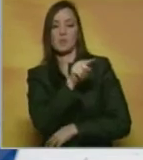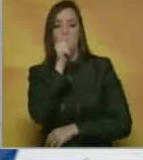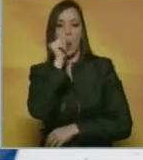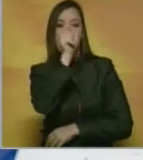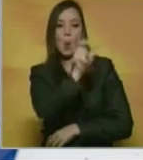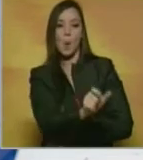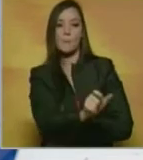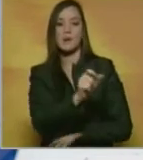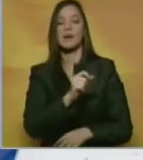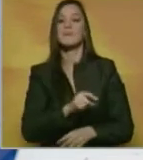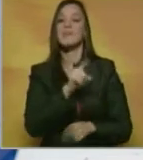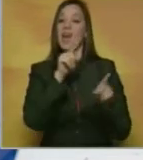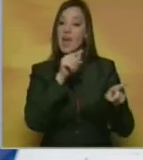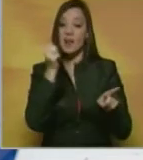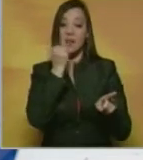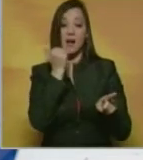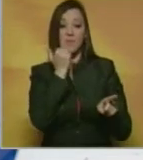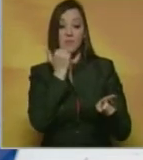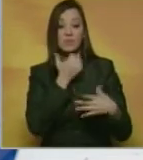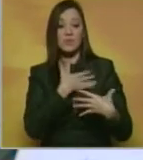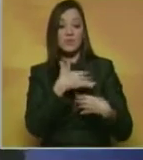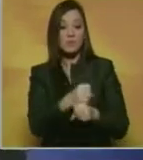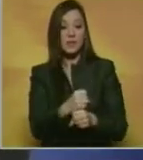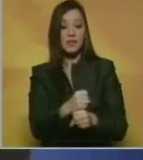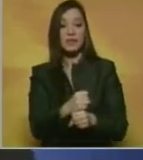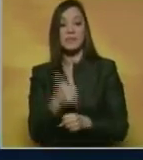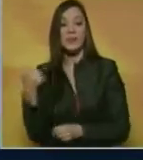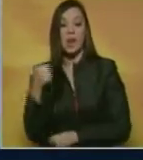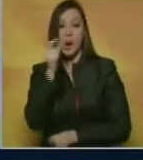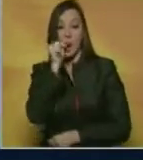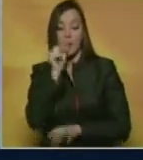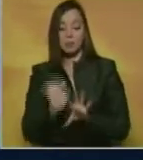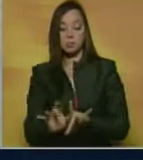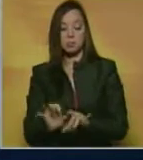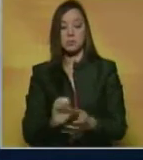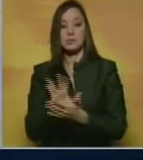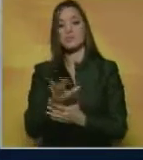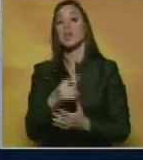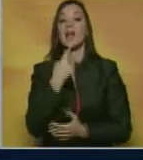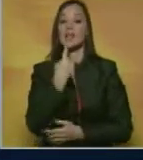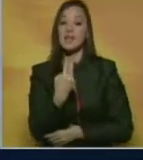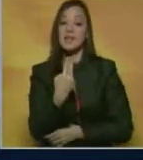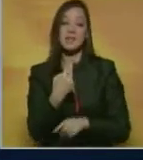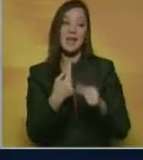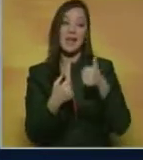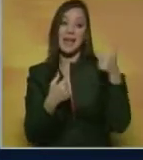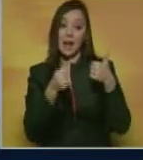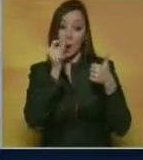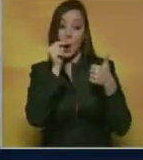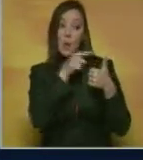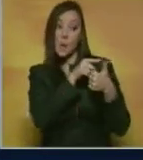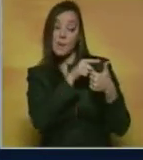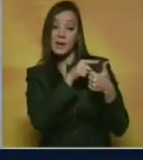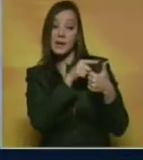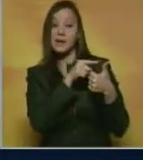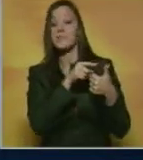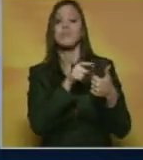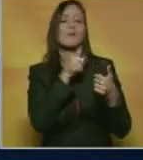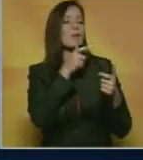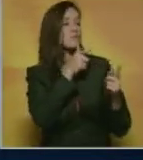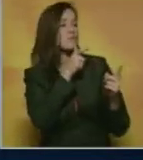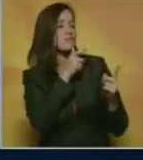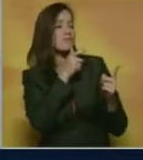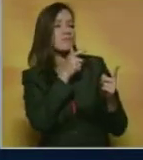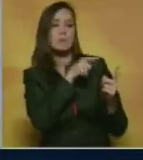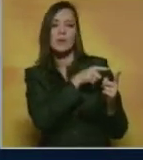desleal y abuso de confianza. A través de un comunicado, la Fiscalía informó que Blatter fue interrogado este viernes con apoyo de la Policía Federal.